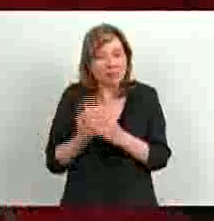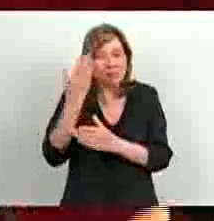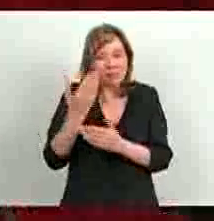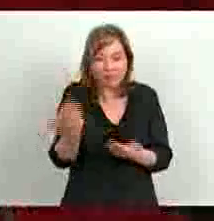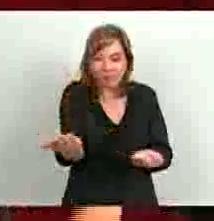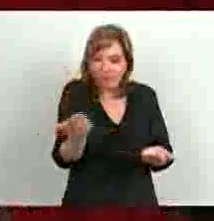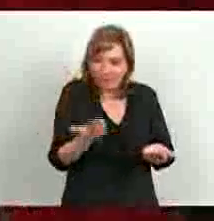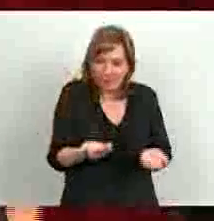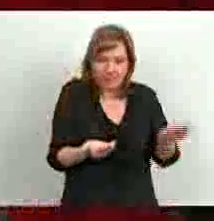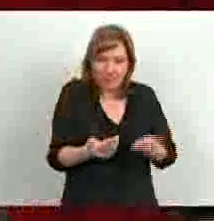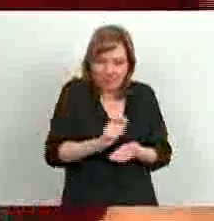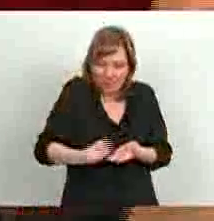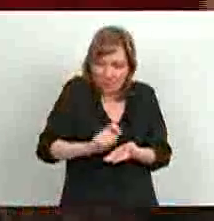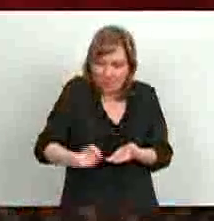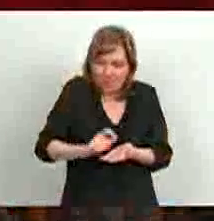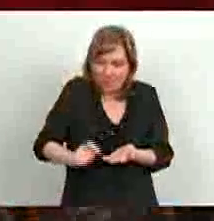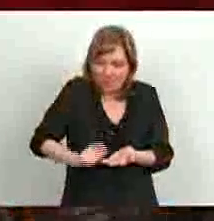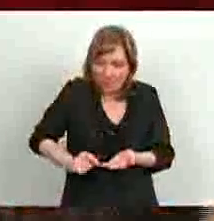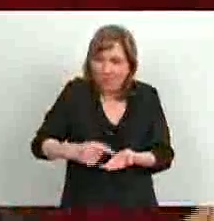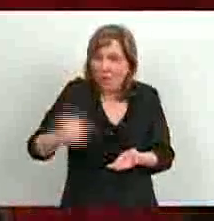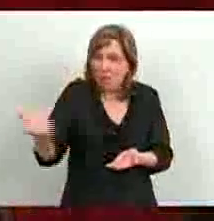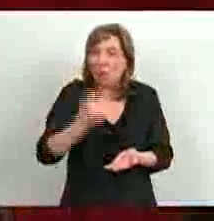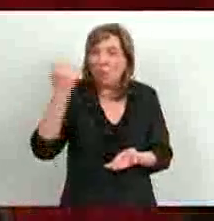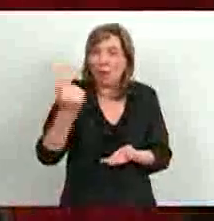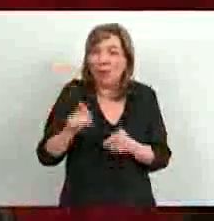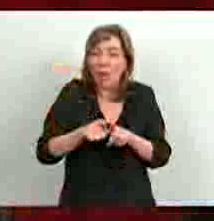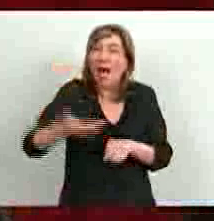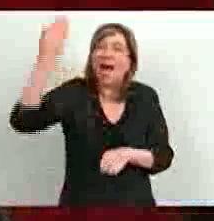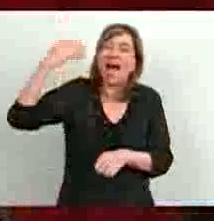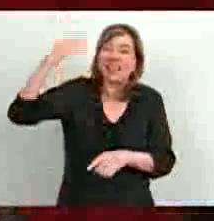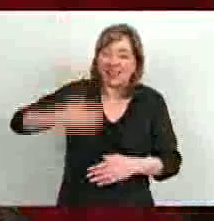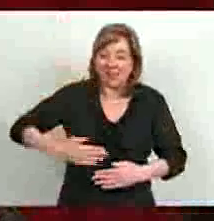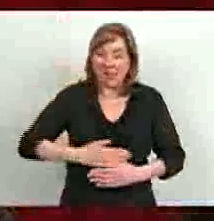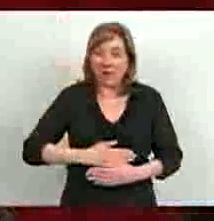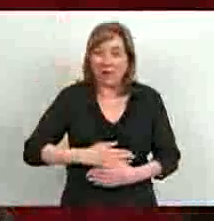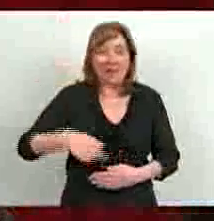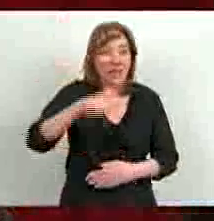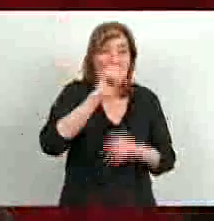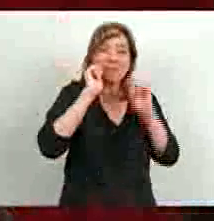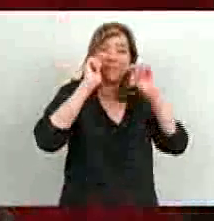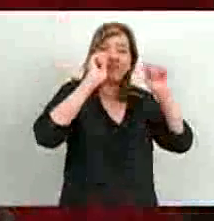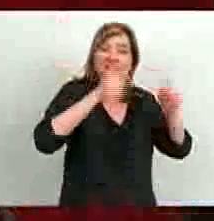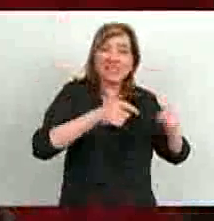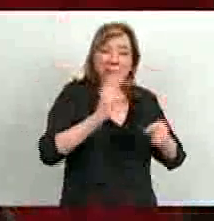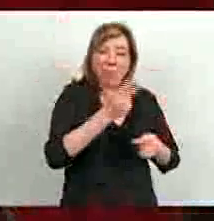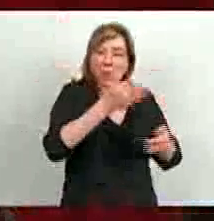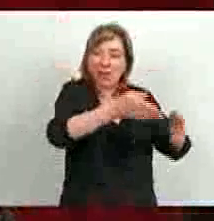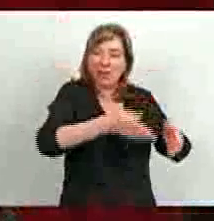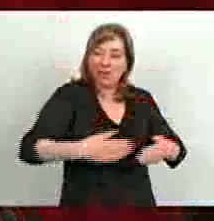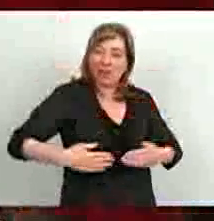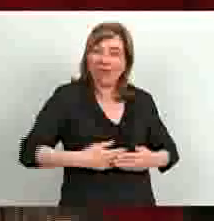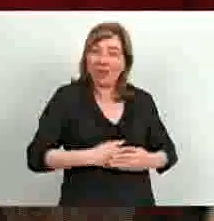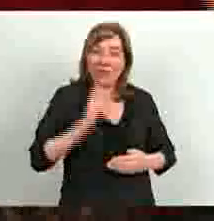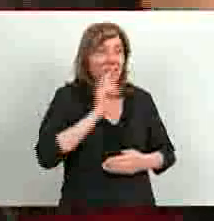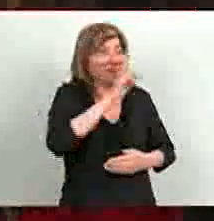codificación, que es una de las tareas más importantes que se le asignó a Napoleón Bonaparte. Los que hayan visitado la tumba de Napoleón Bonaparte podrán observar que